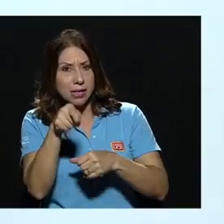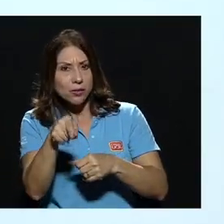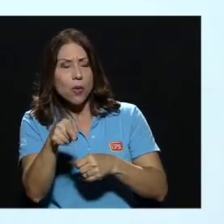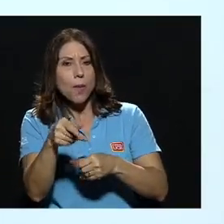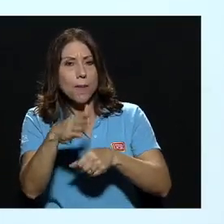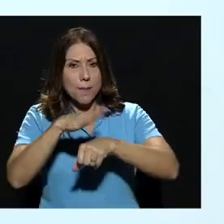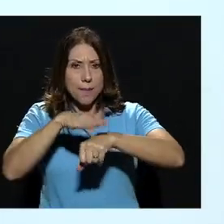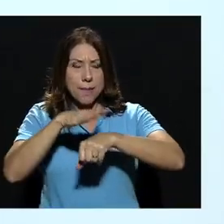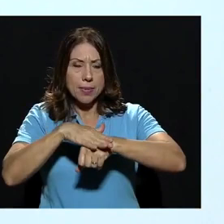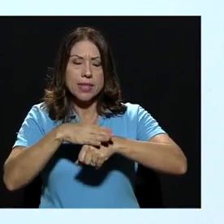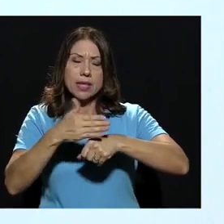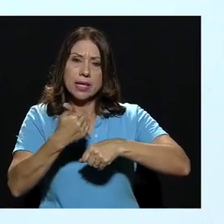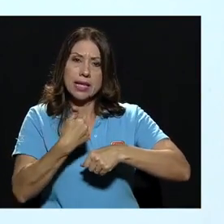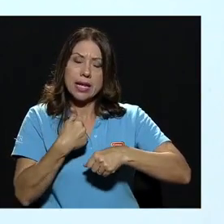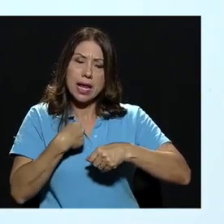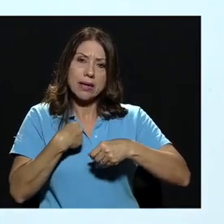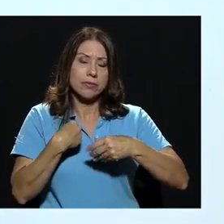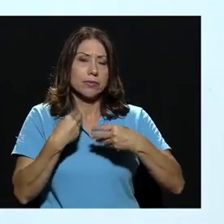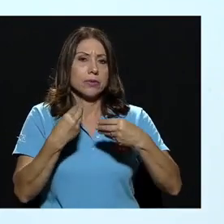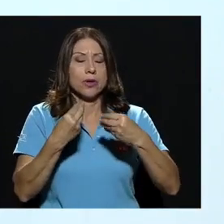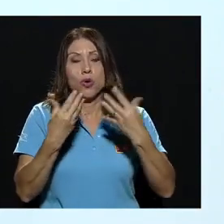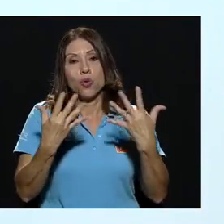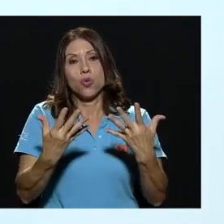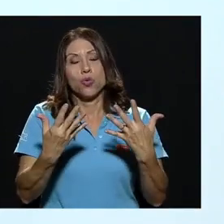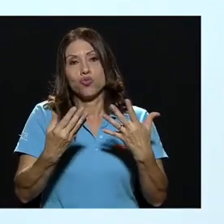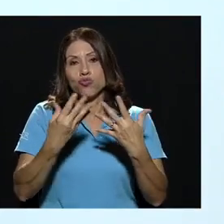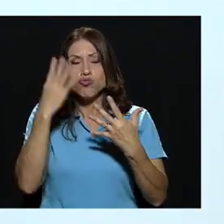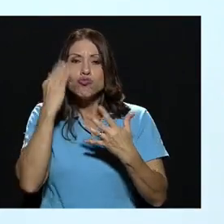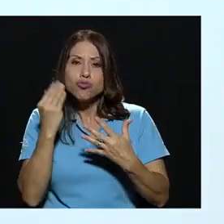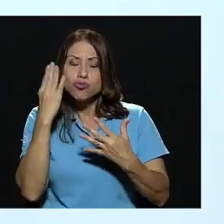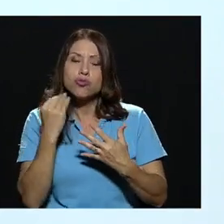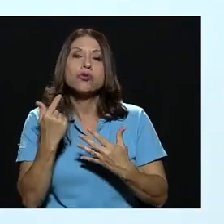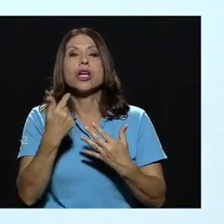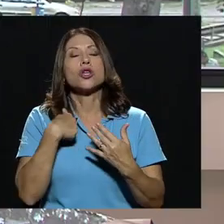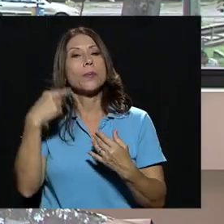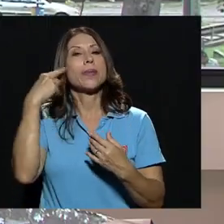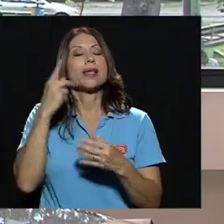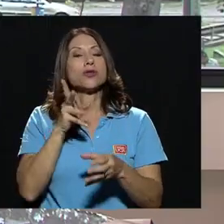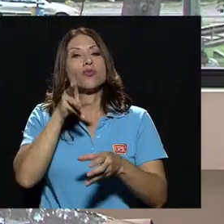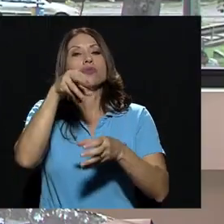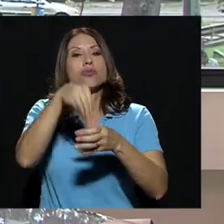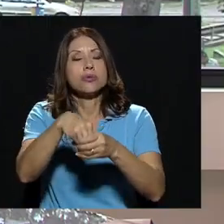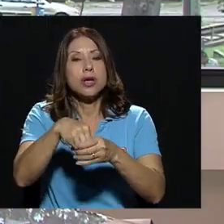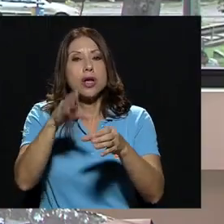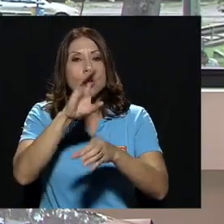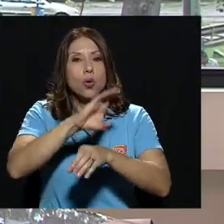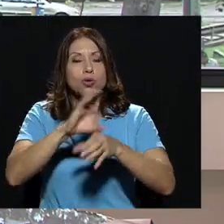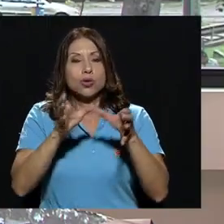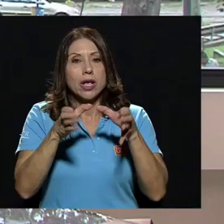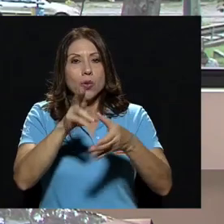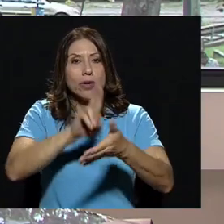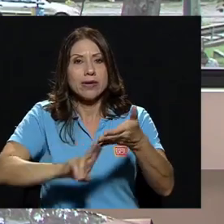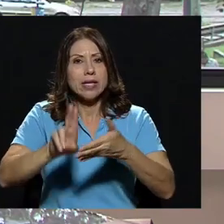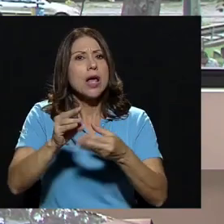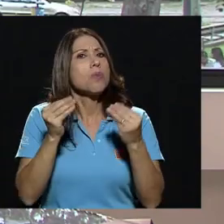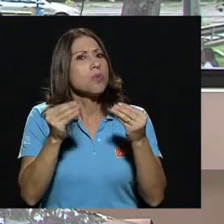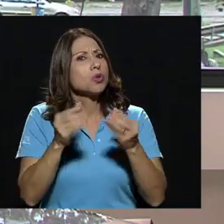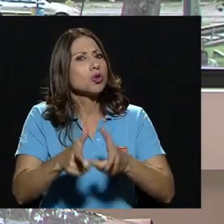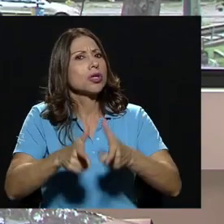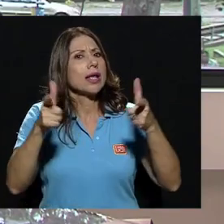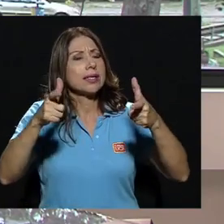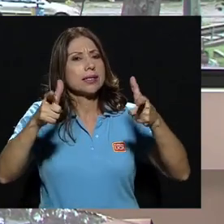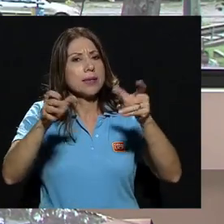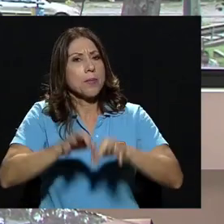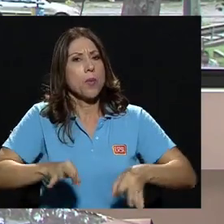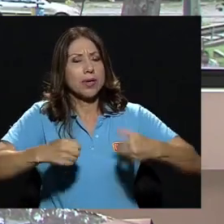contar con un bagaje que pienso llevar al Consejo Universitario. Hay grandes e importantes retos que tenemos enfrente